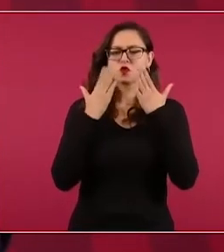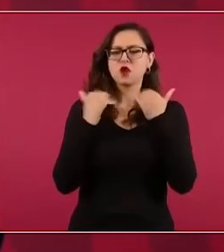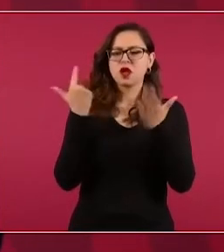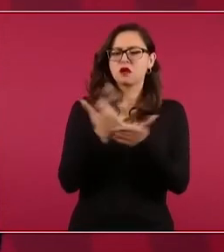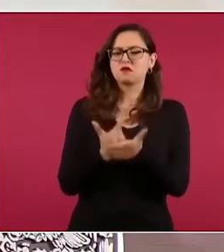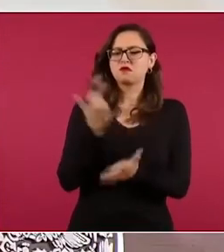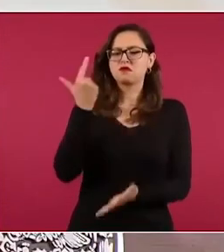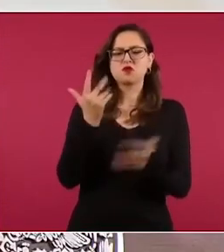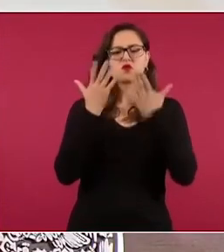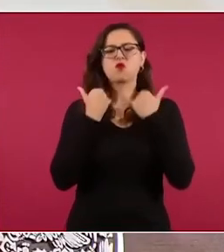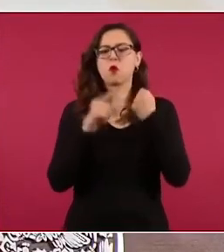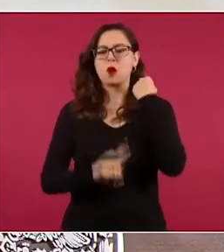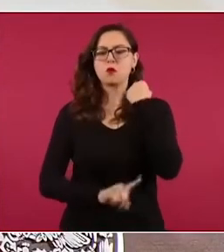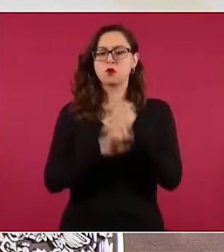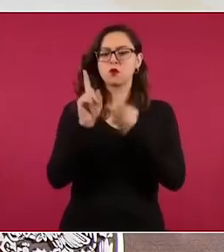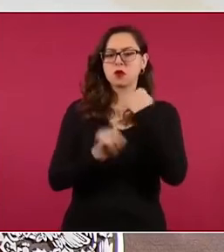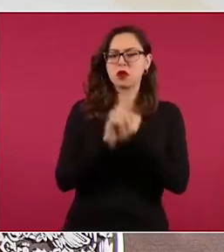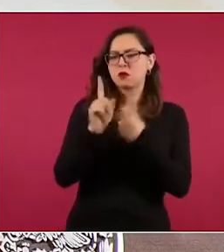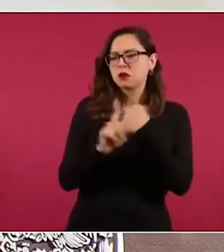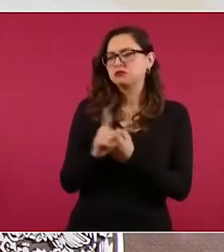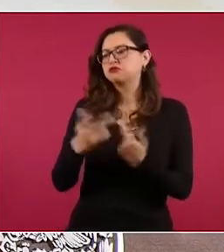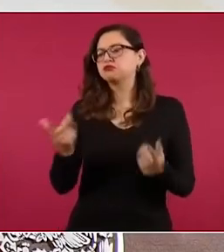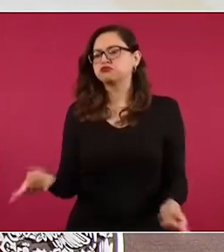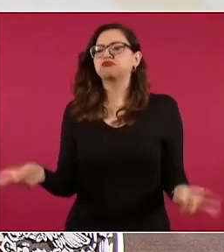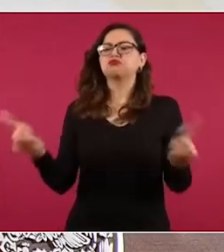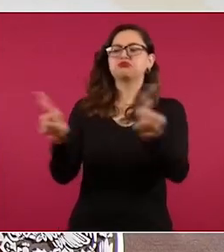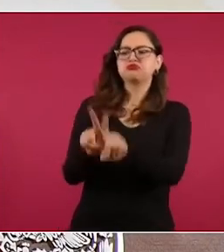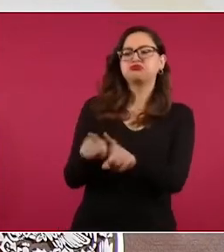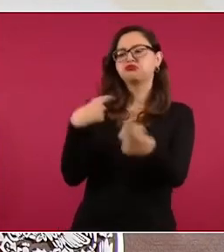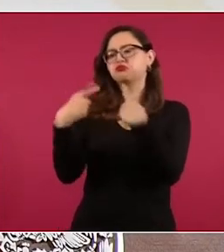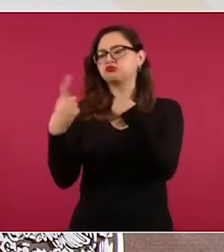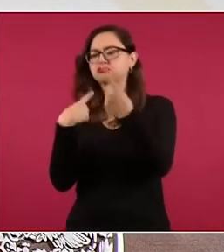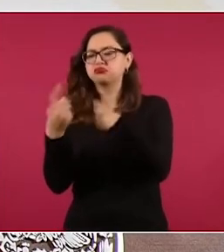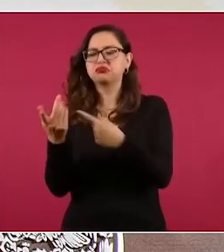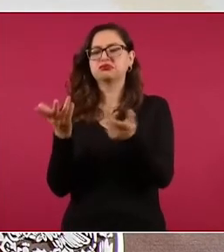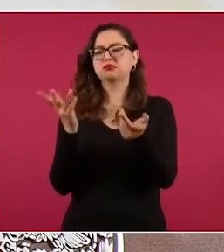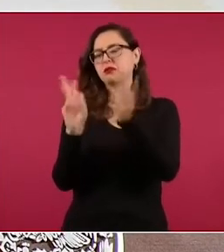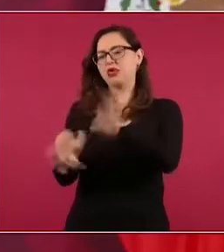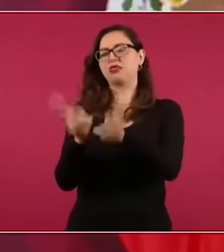escrito, convenido. Bueno,